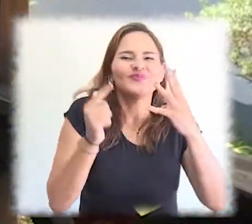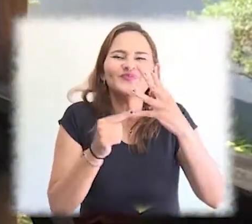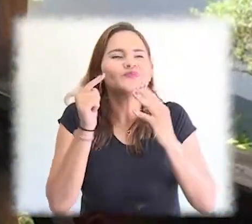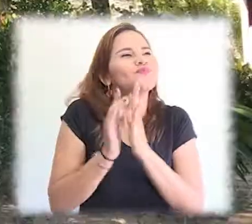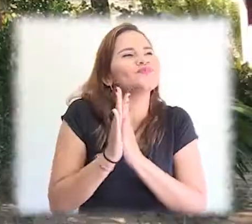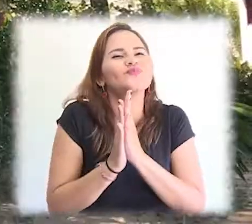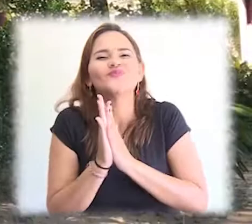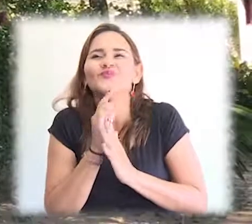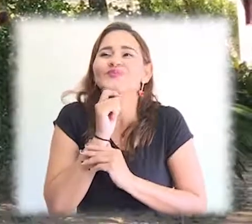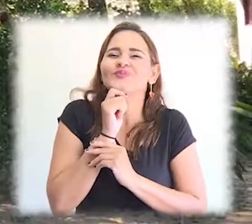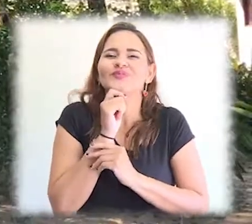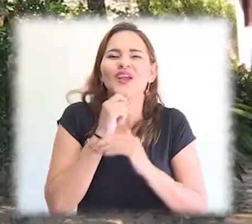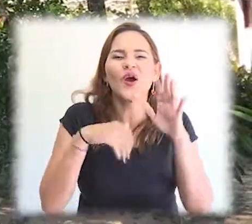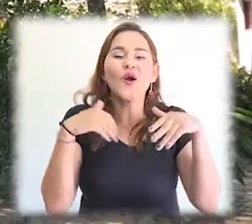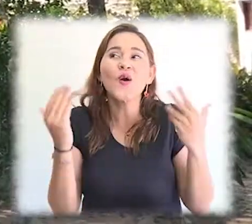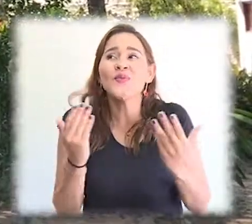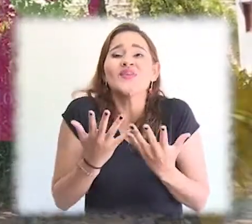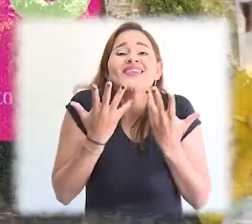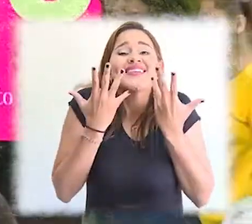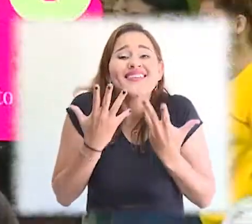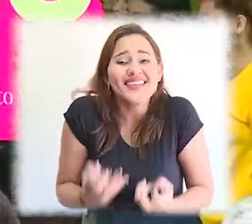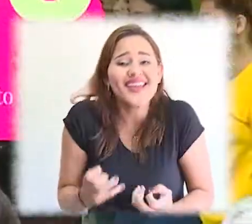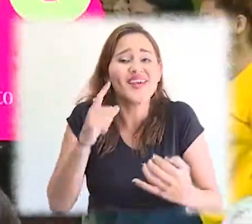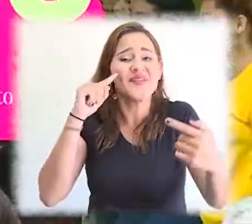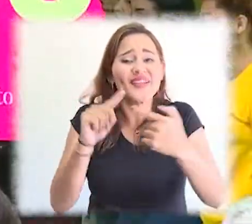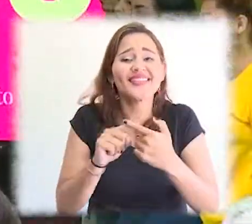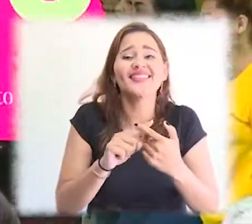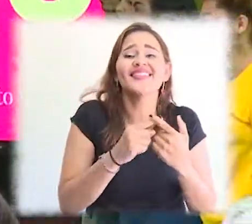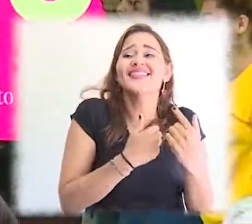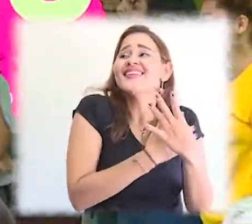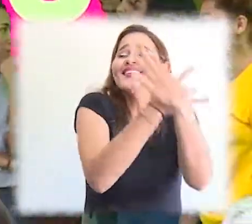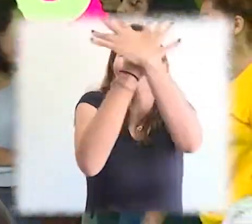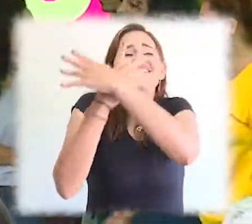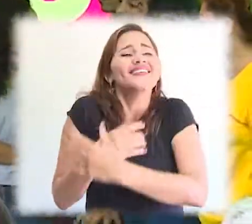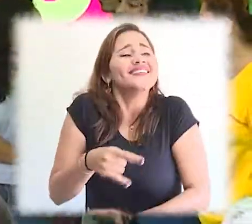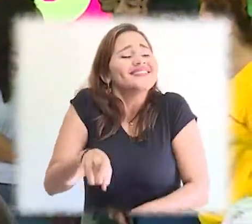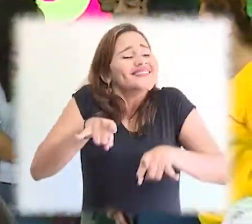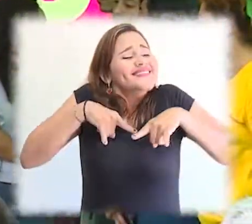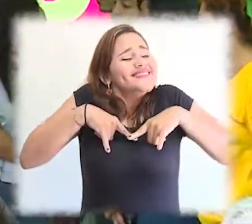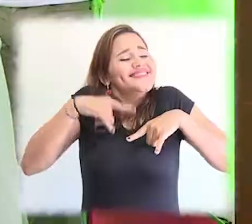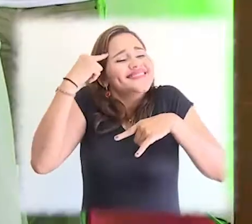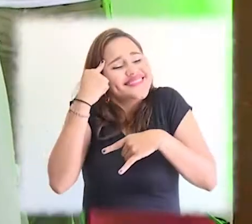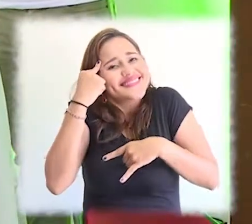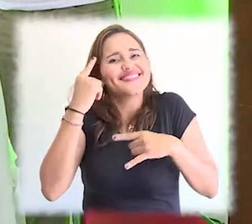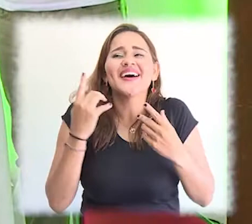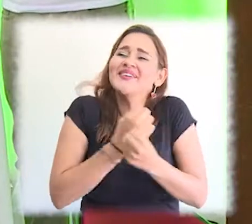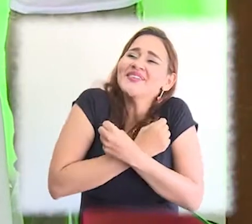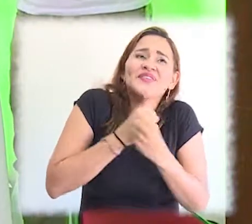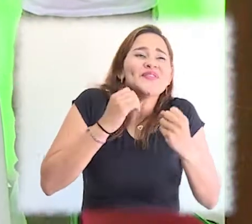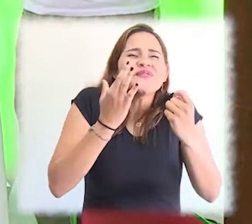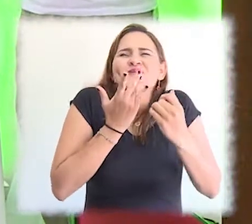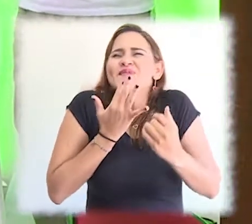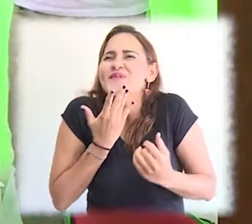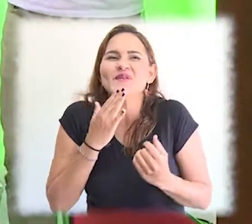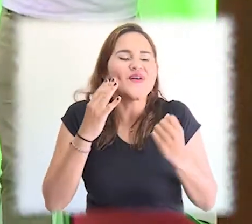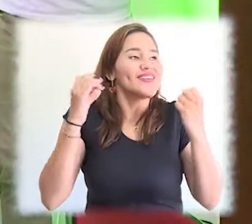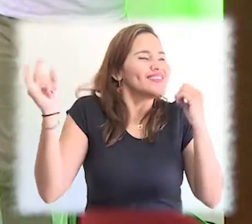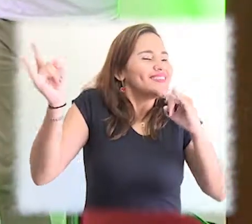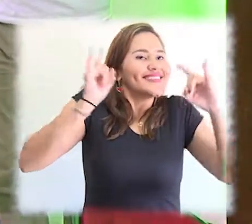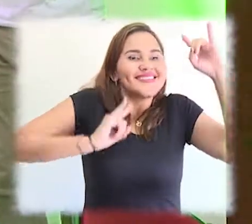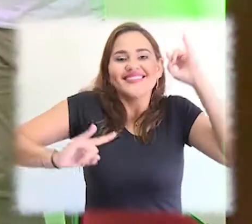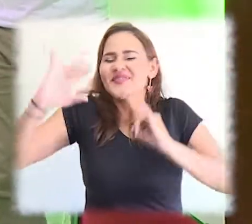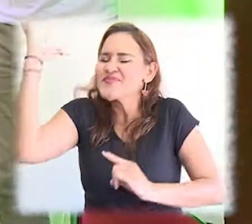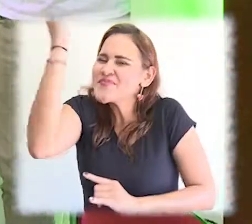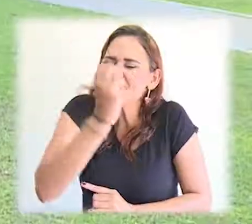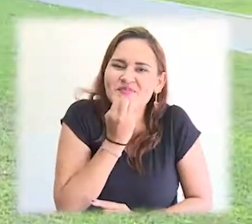añorar emociones, aromas, colores y sonidos, y que sobre todo invite a regresar y a recomendar a otros viajeros.